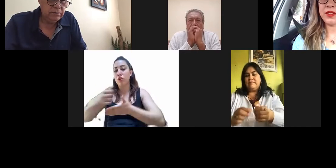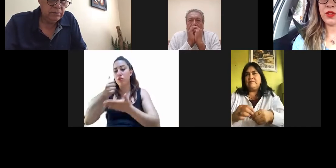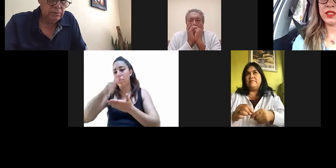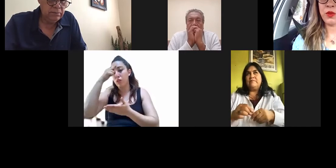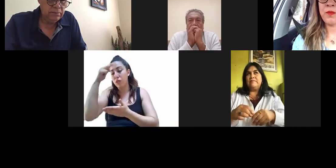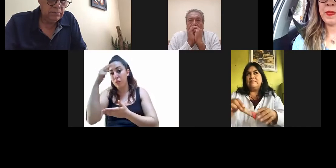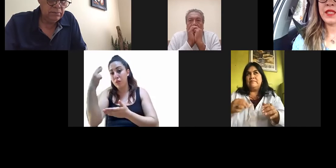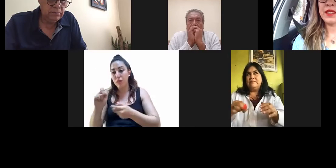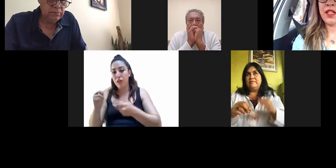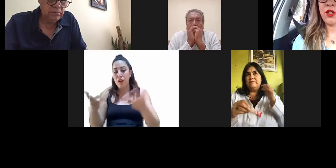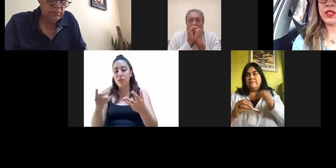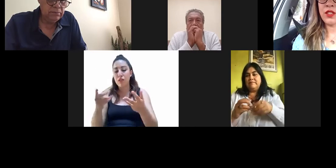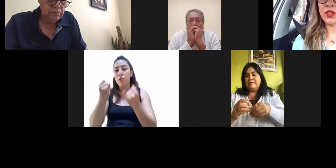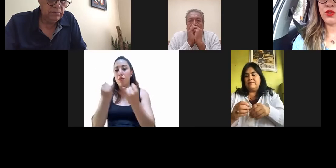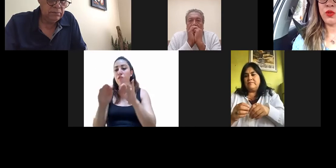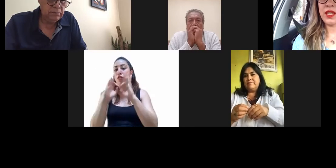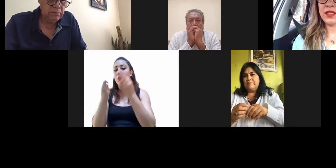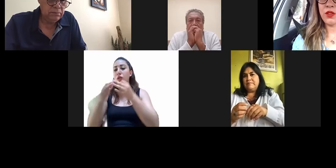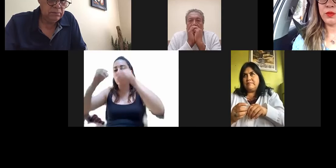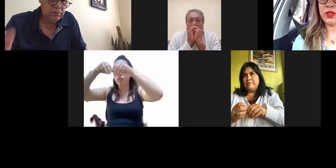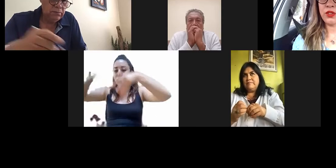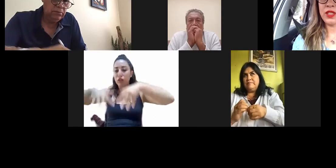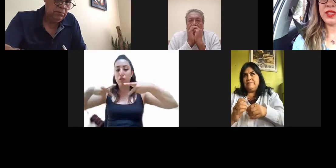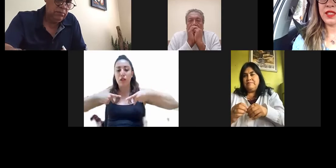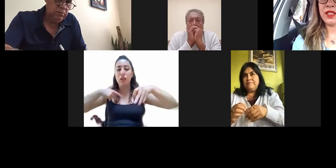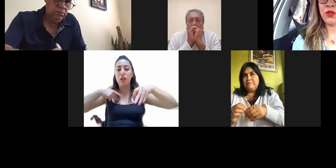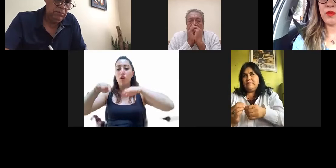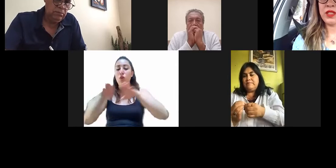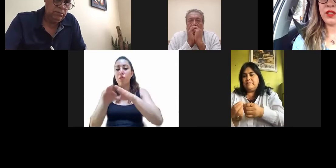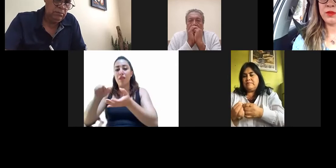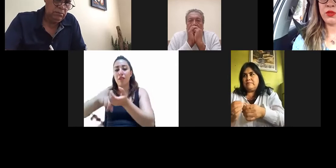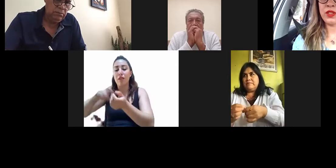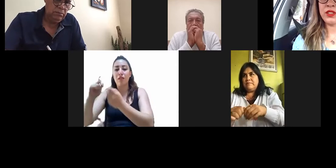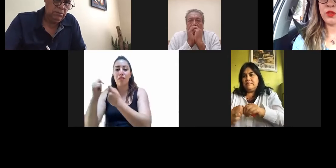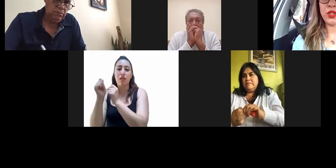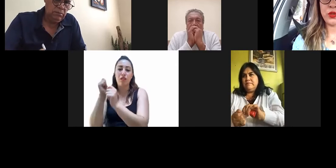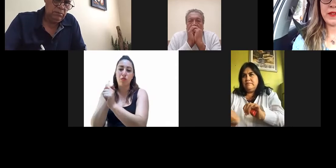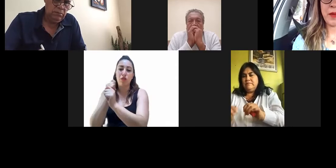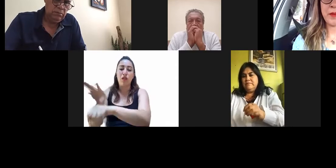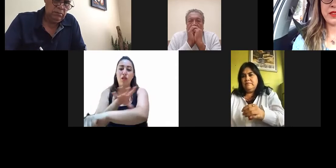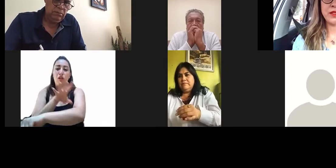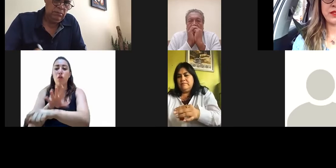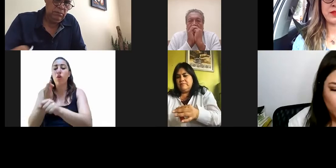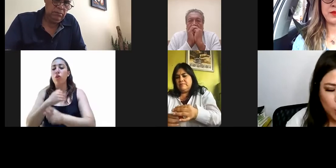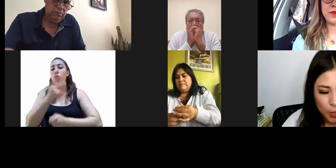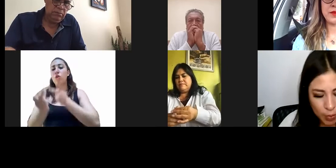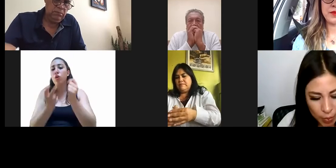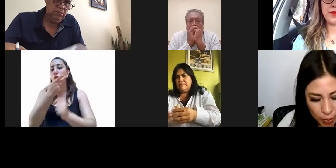administrativa de este organismo. Señalado lo anterior, se consulta a las y los diputados si desean realizar algún comentario respecto a dicho proyecto de dictamen.